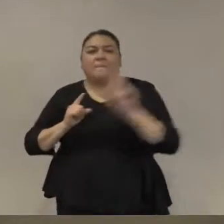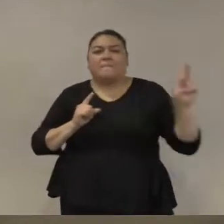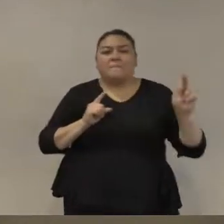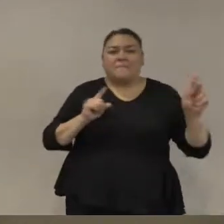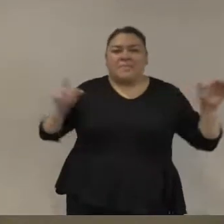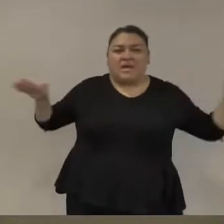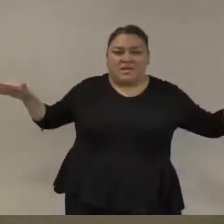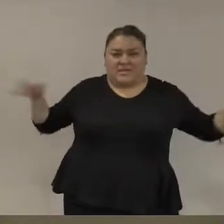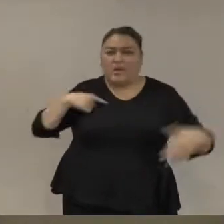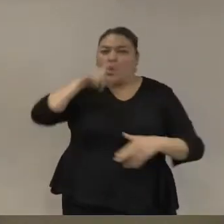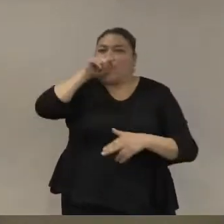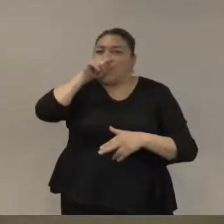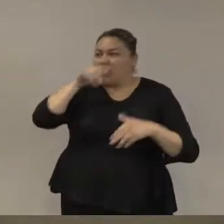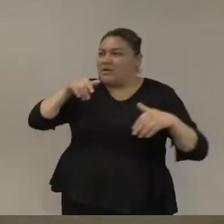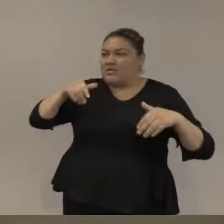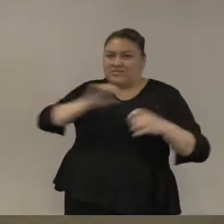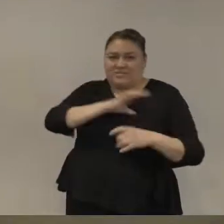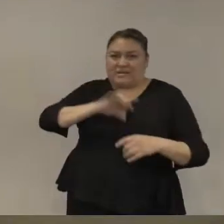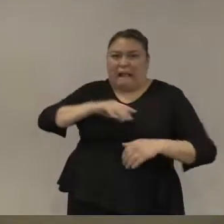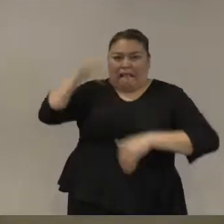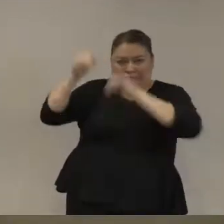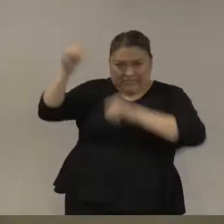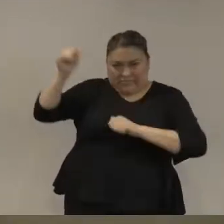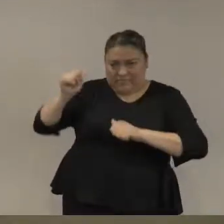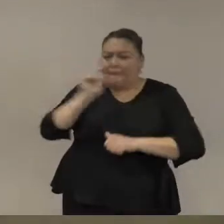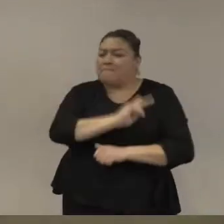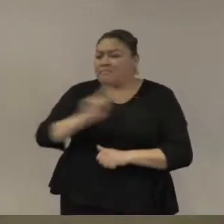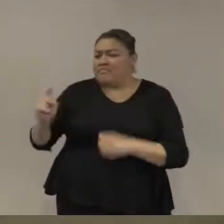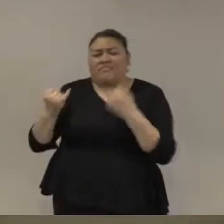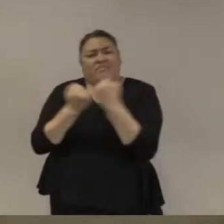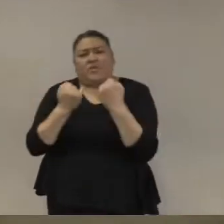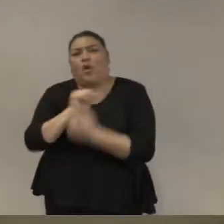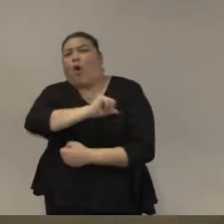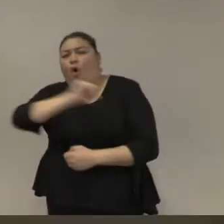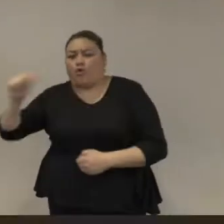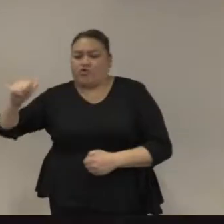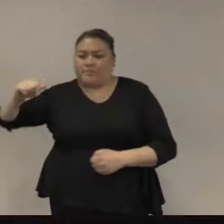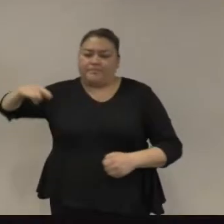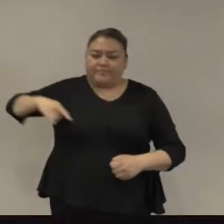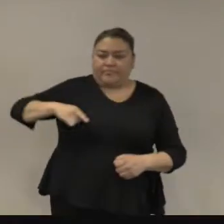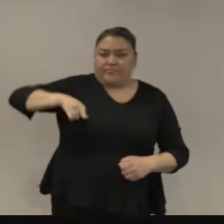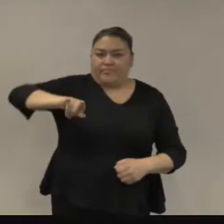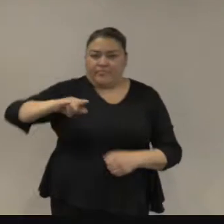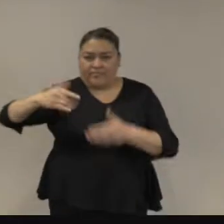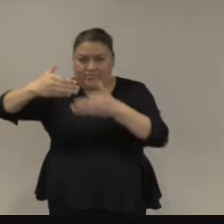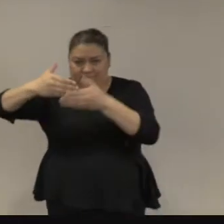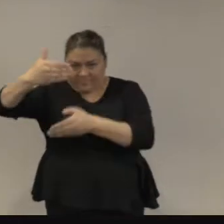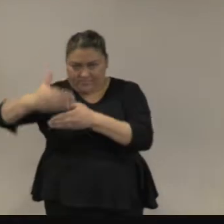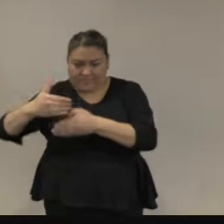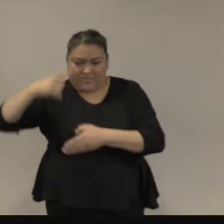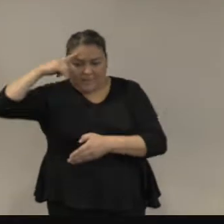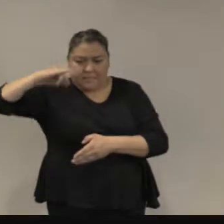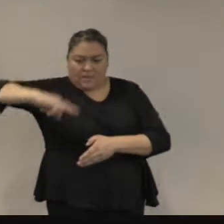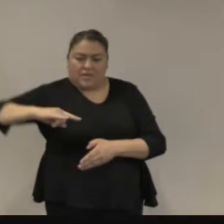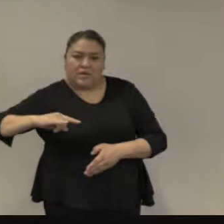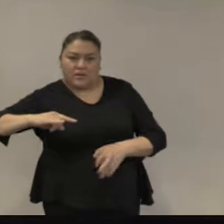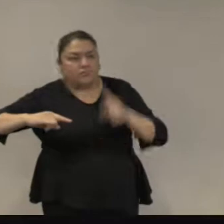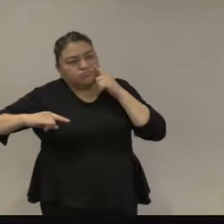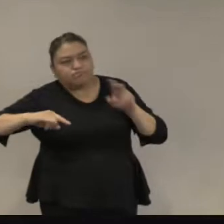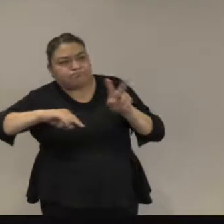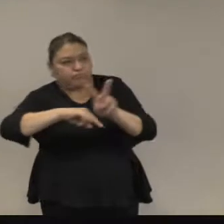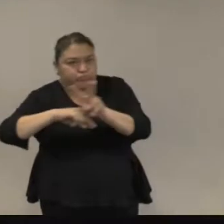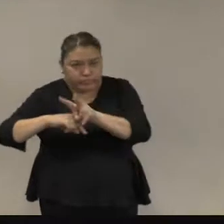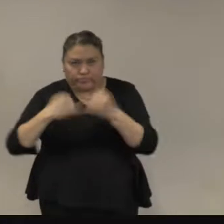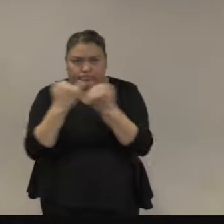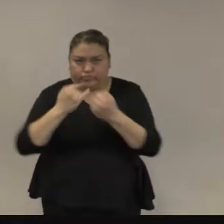realmente eso es más su función en esas circunstancias los retenes son tal vez otro papel que pueden jugar